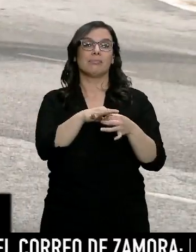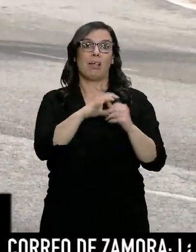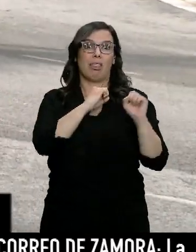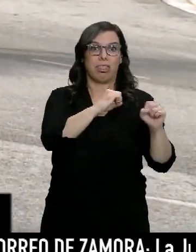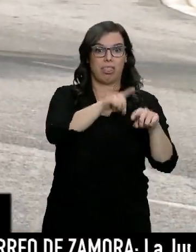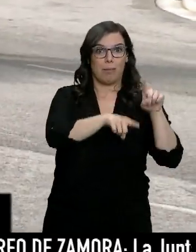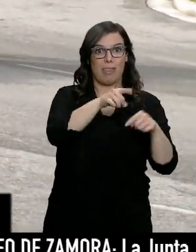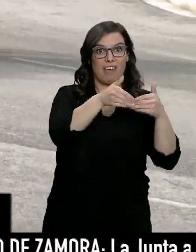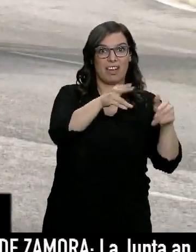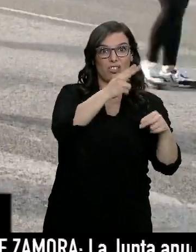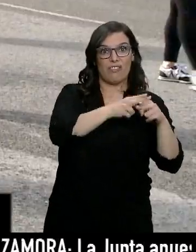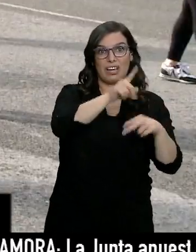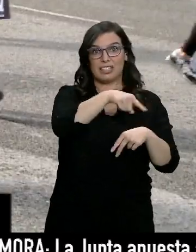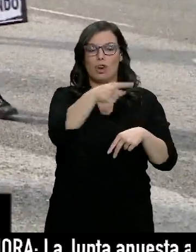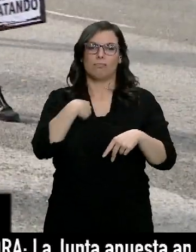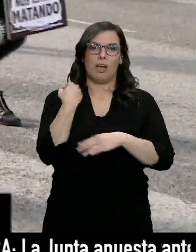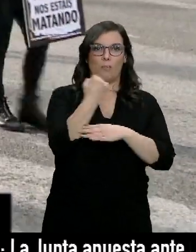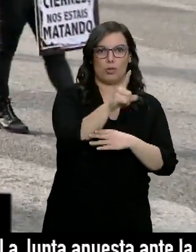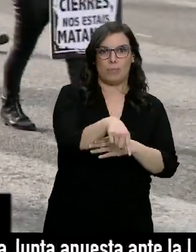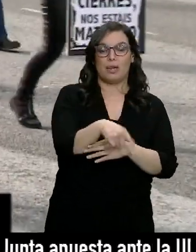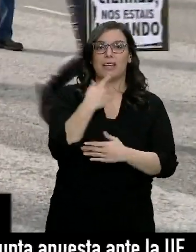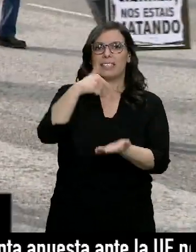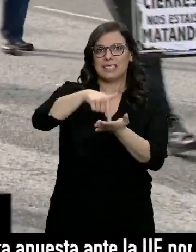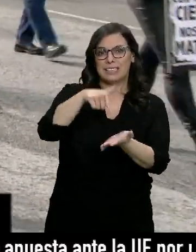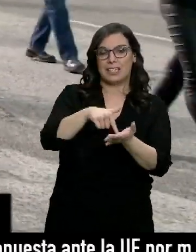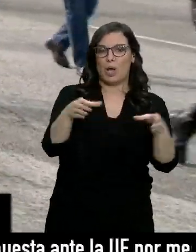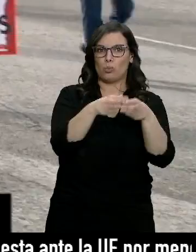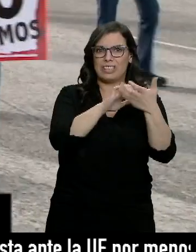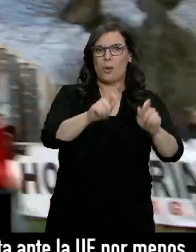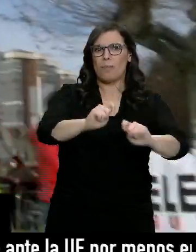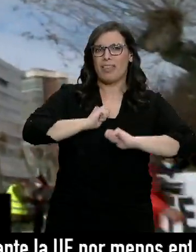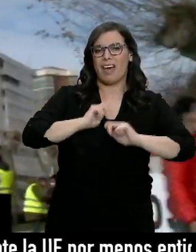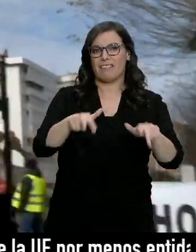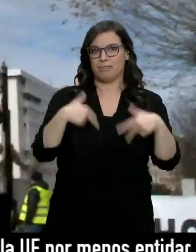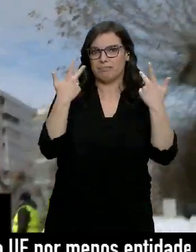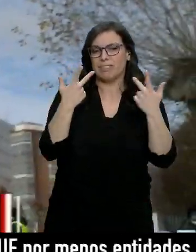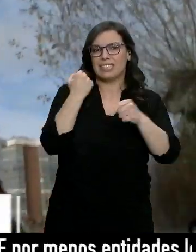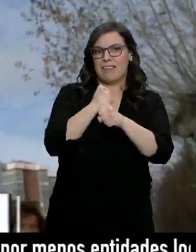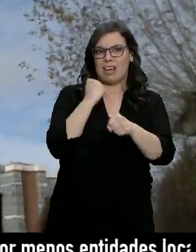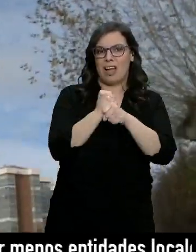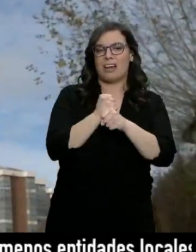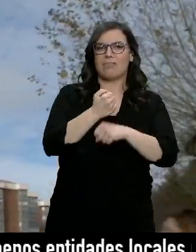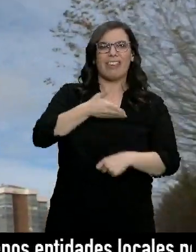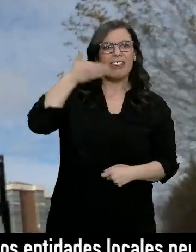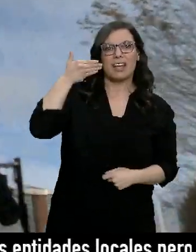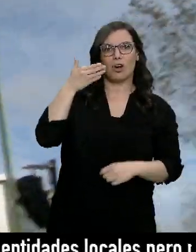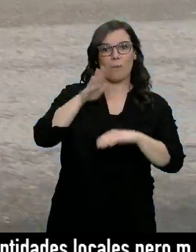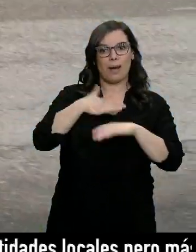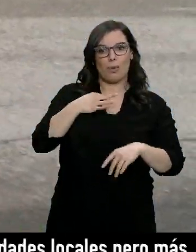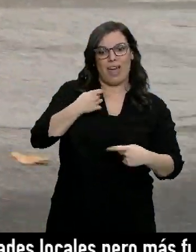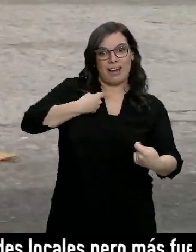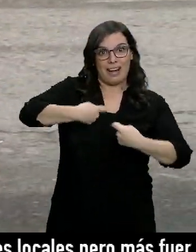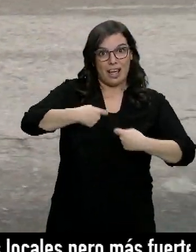restaurantes. Han exigido a la Junta que les dejen trabajar en condiciones dignas para garantizar la viabilidad económica de sus negocios